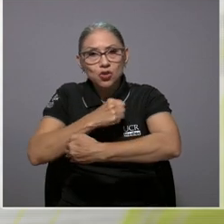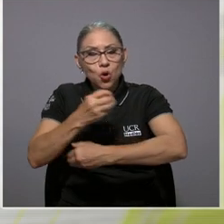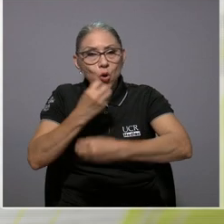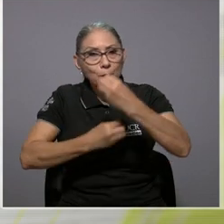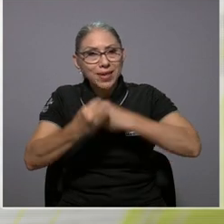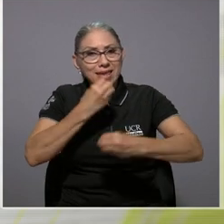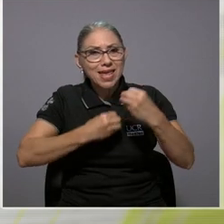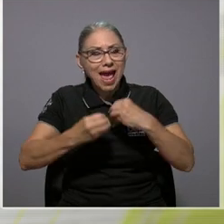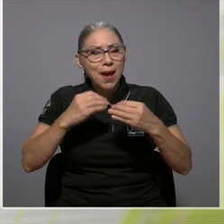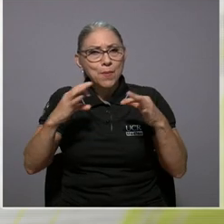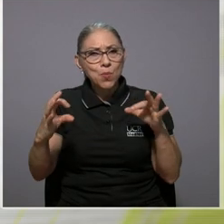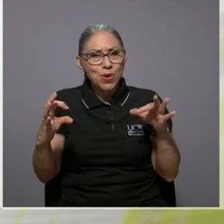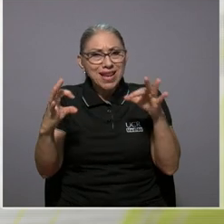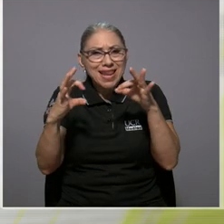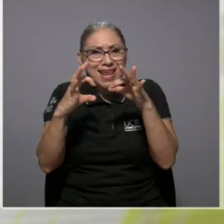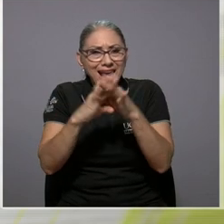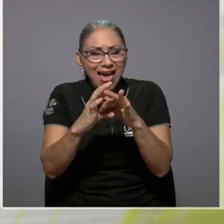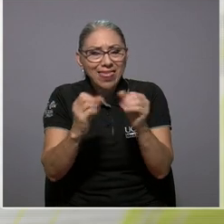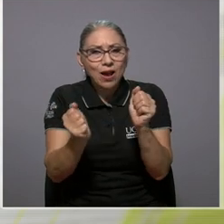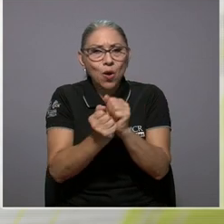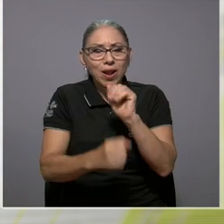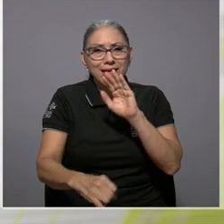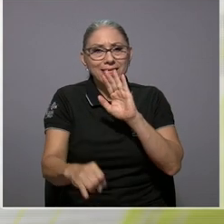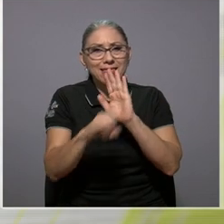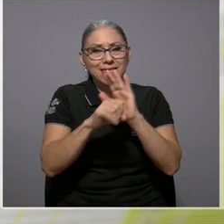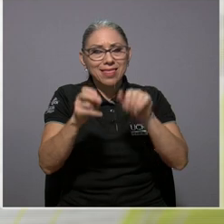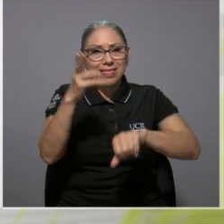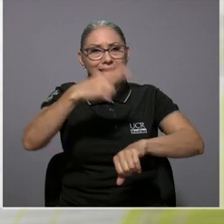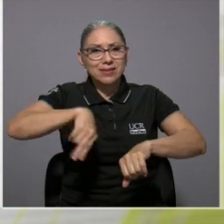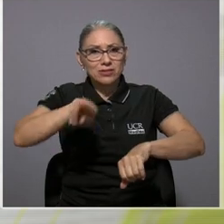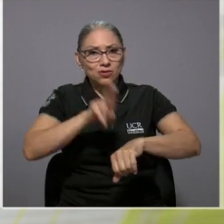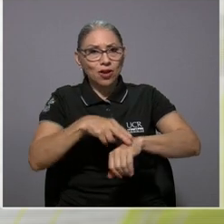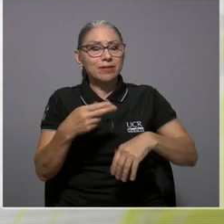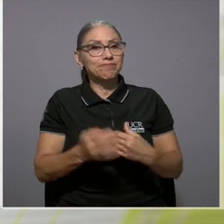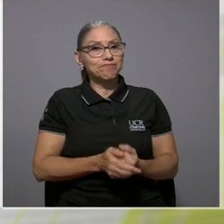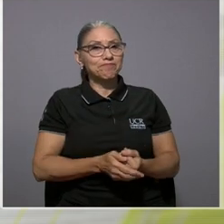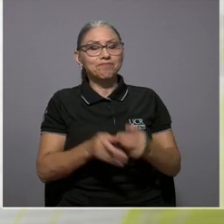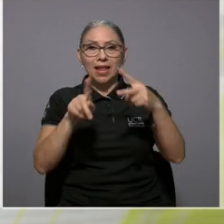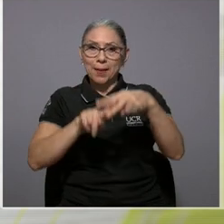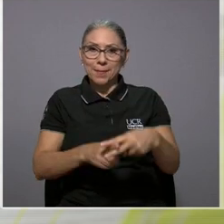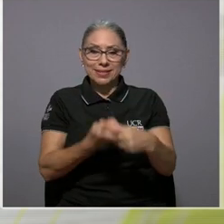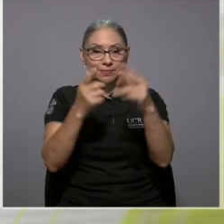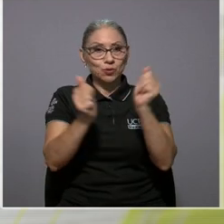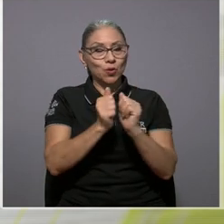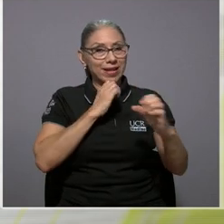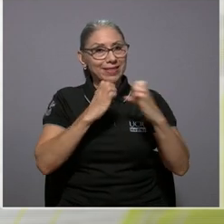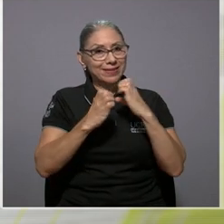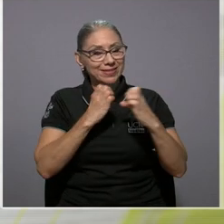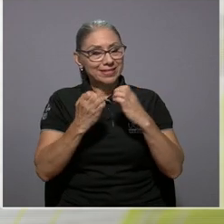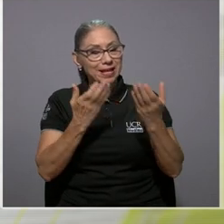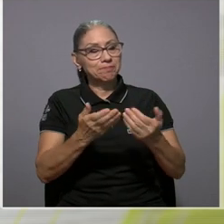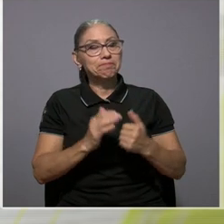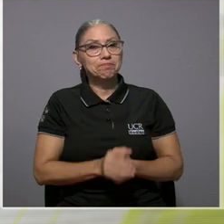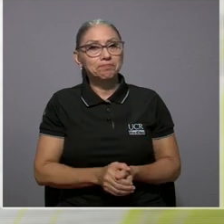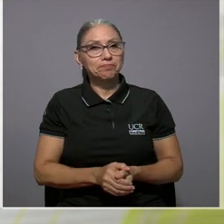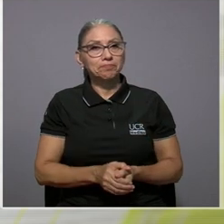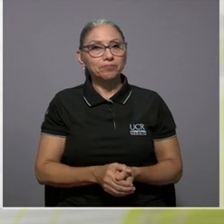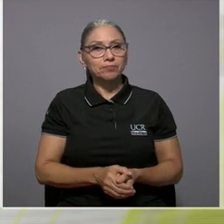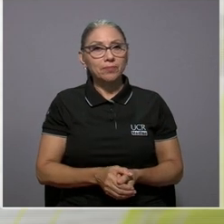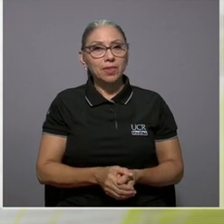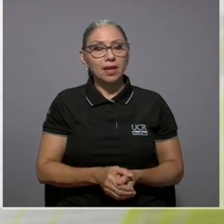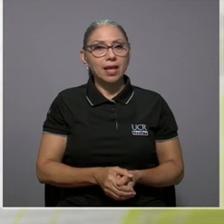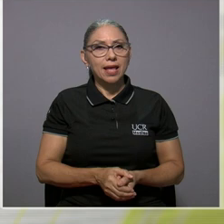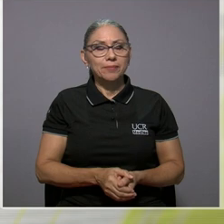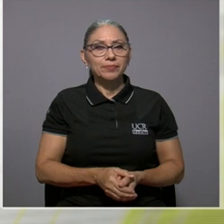costarricense, en gastronomía, pero muy ligada a la identidad nacional. Y